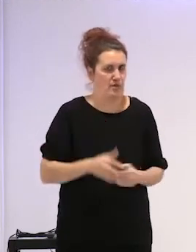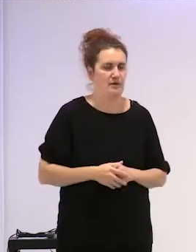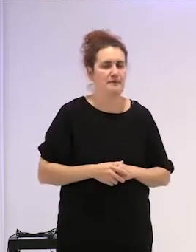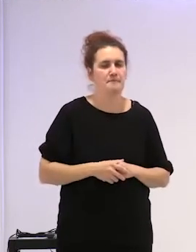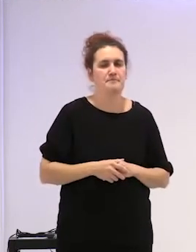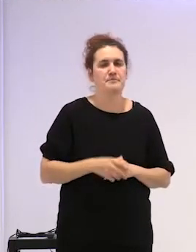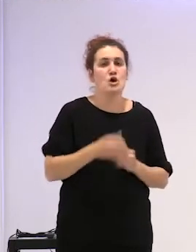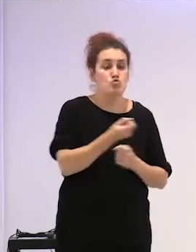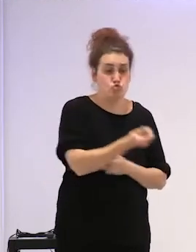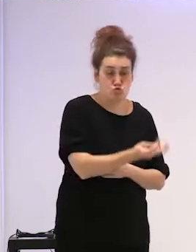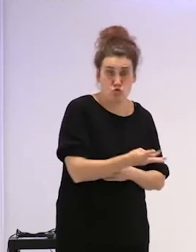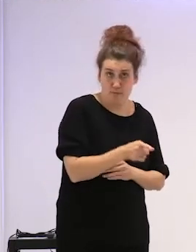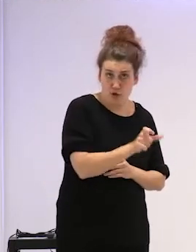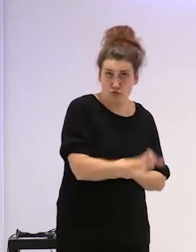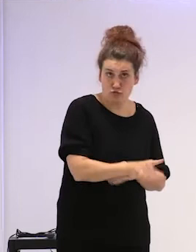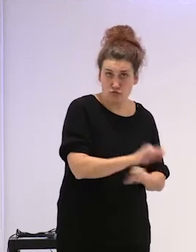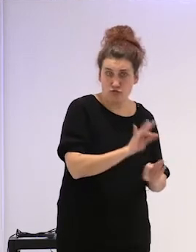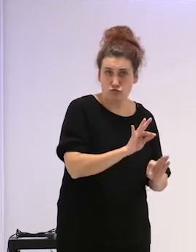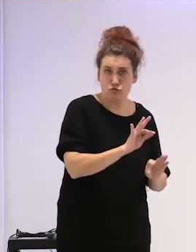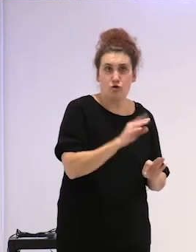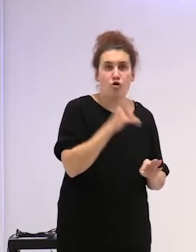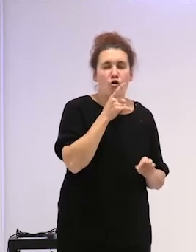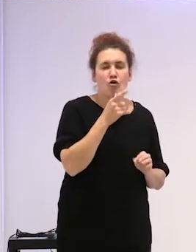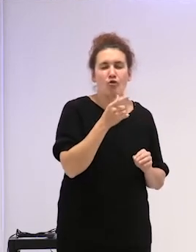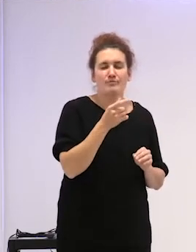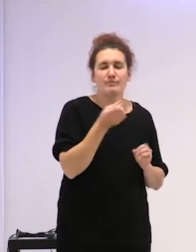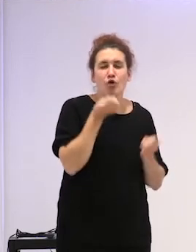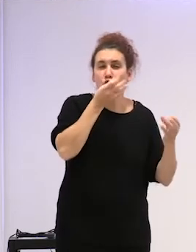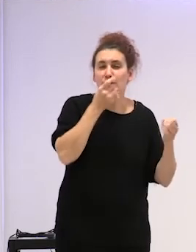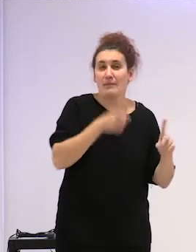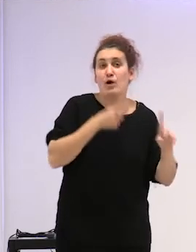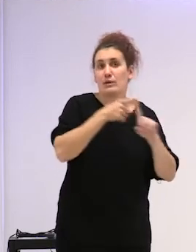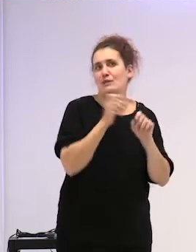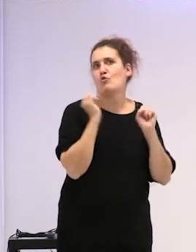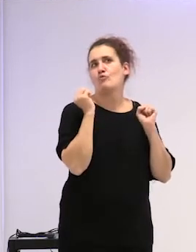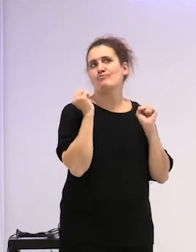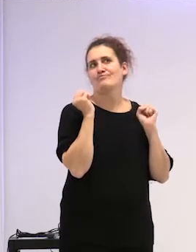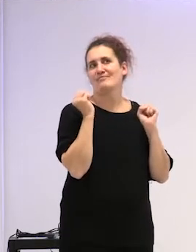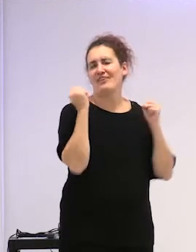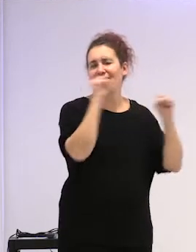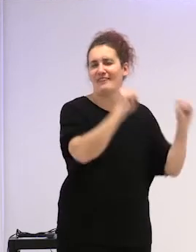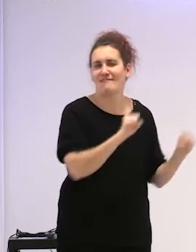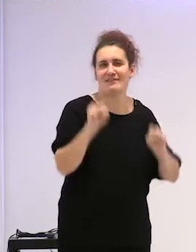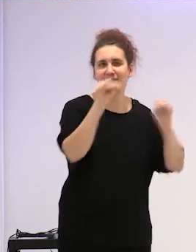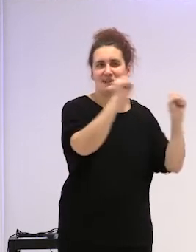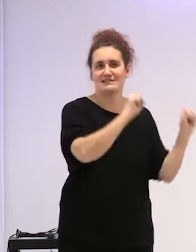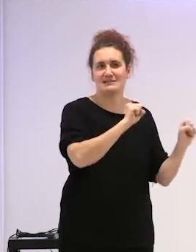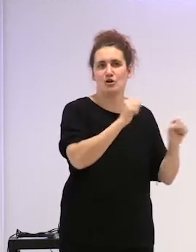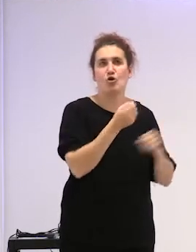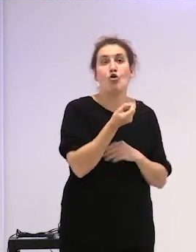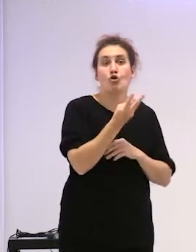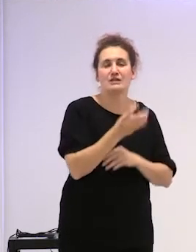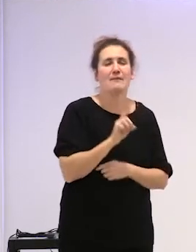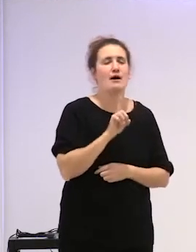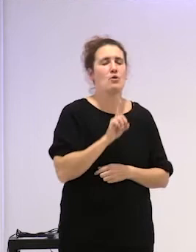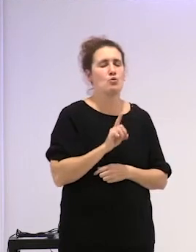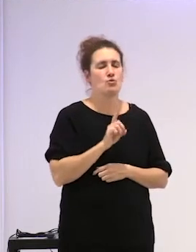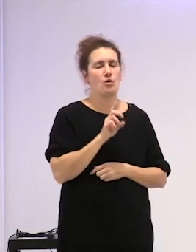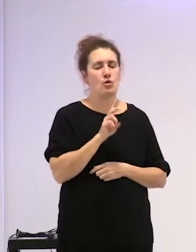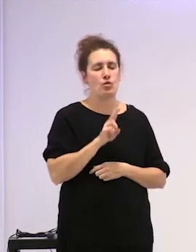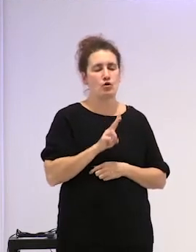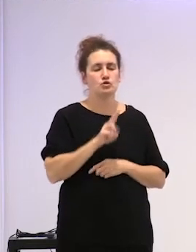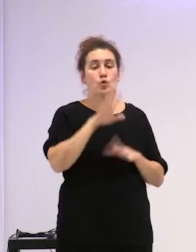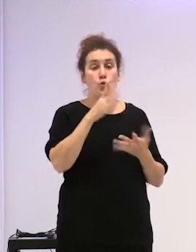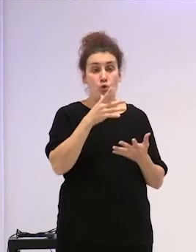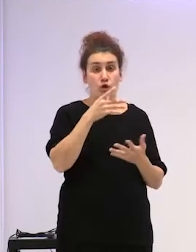Números contaba para defenderse, empezó a contar, contaba uno, dos, porque ella sabía que cuando llegara a